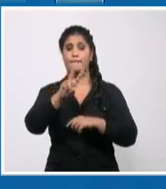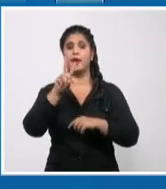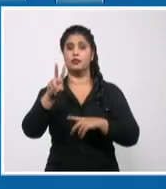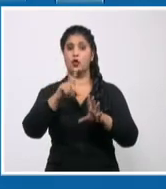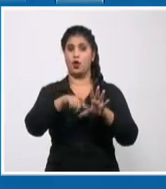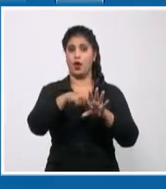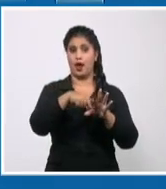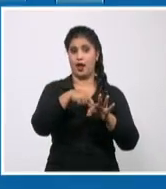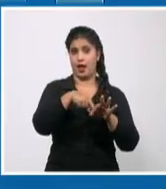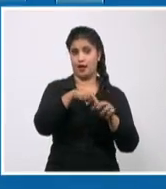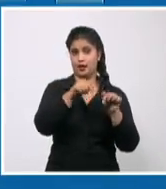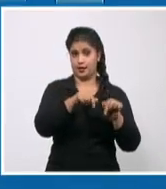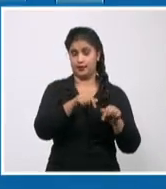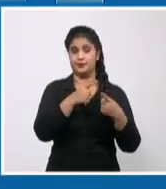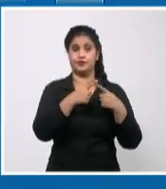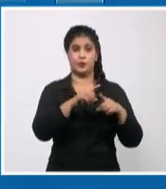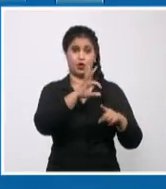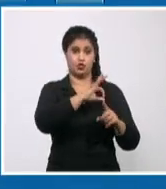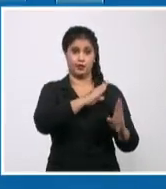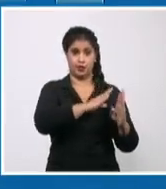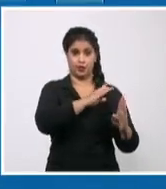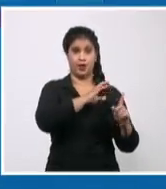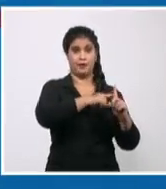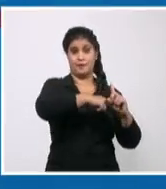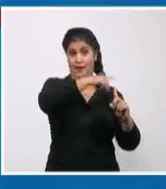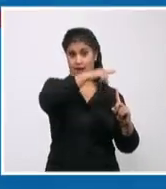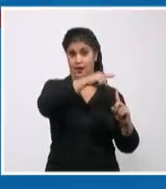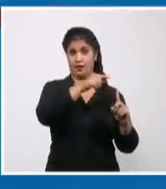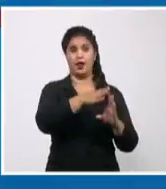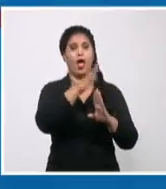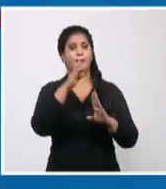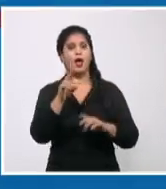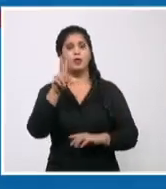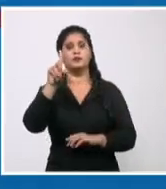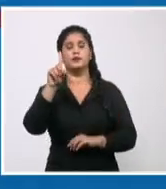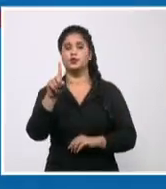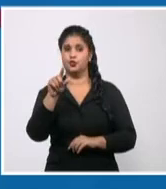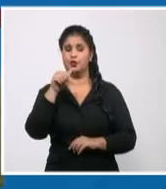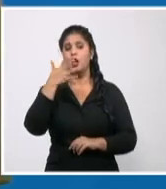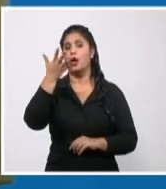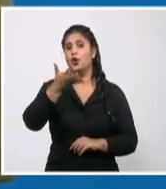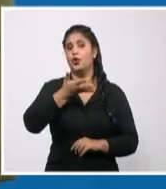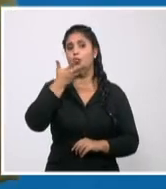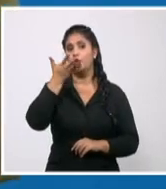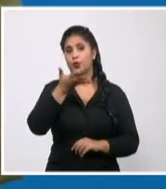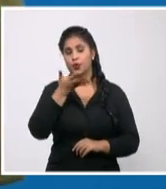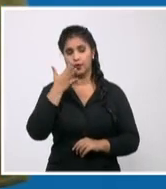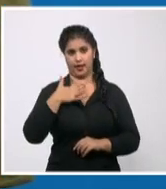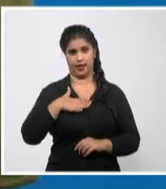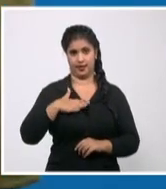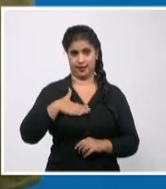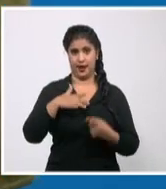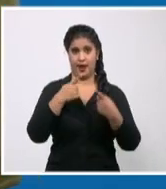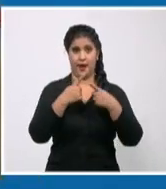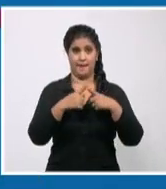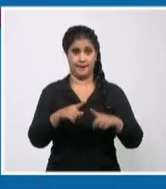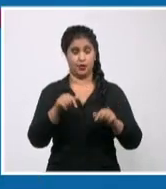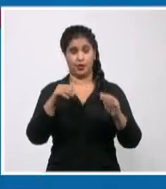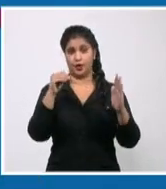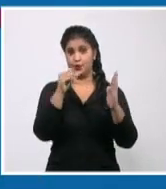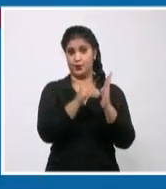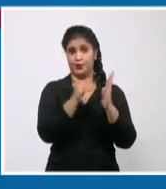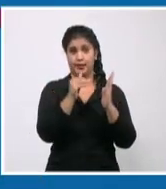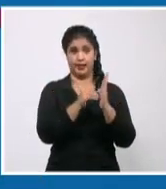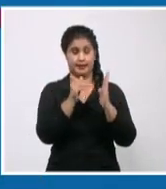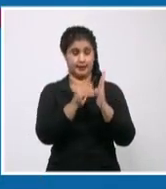oriente, pero solo hasta 21 grados. Los vientos, variables débiles, pero ya desde el final de la mañana y en horas de la tarde pasan a